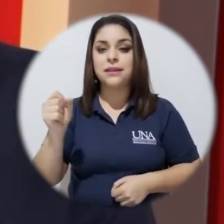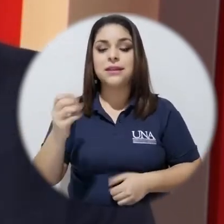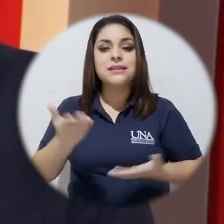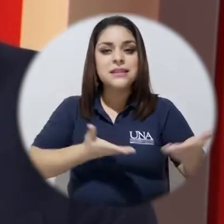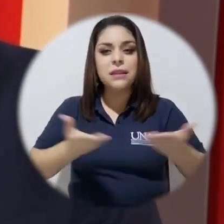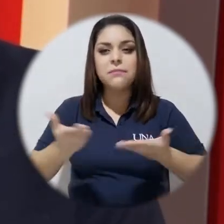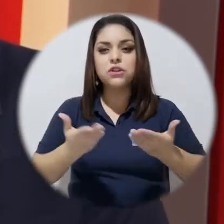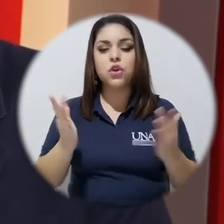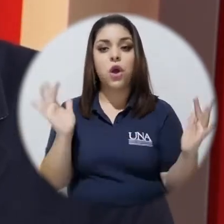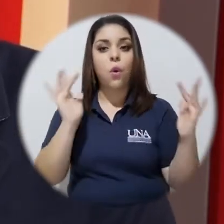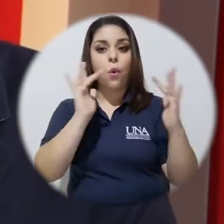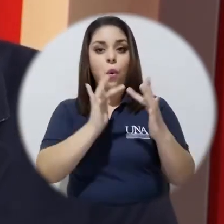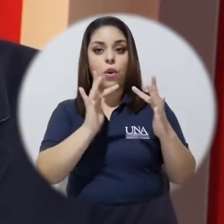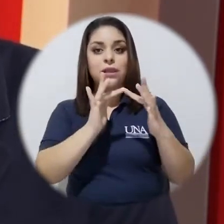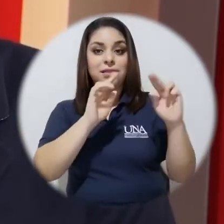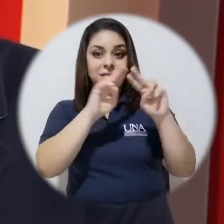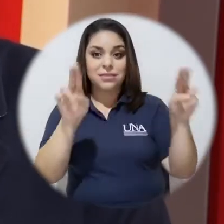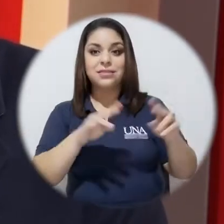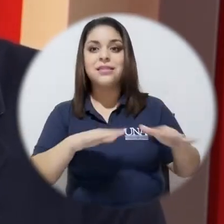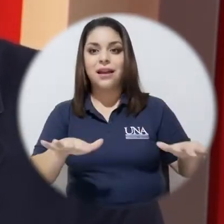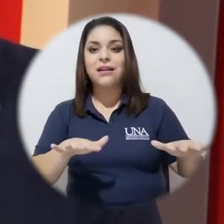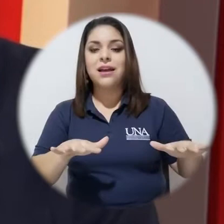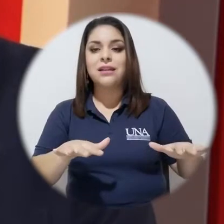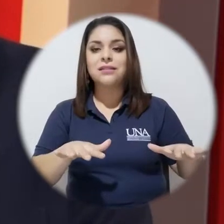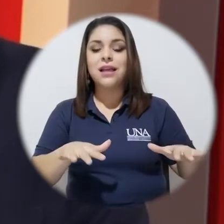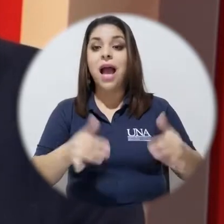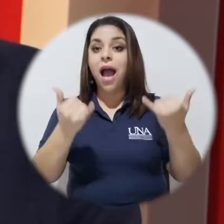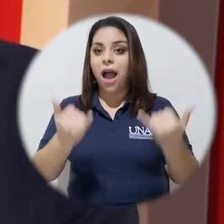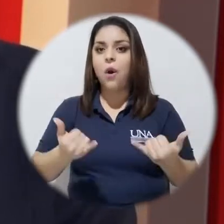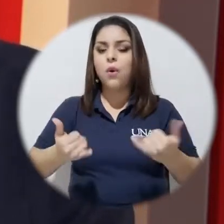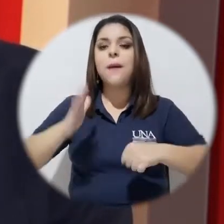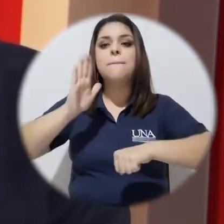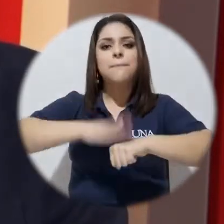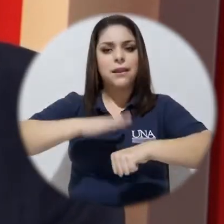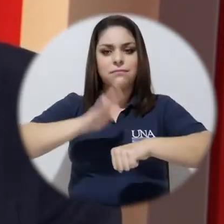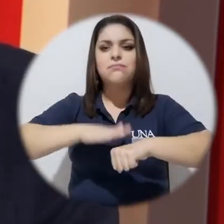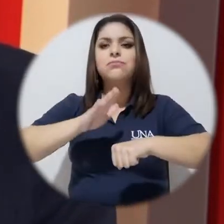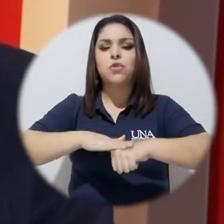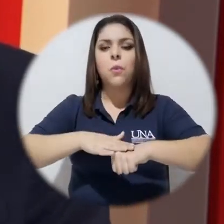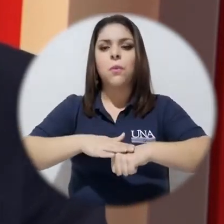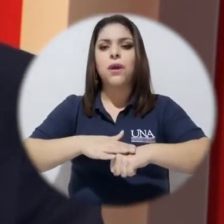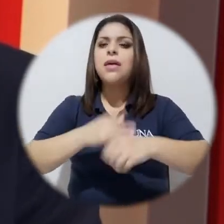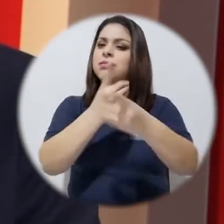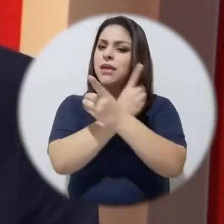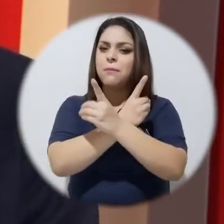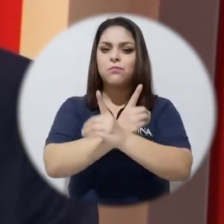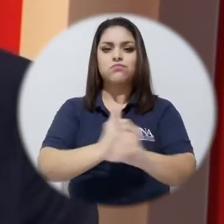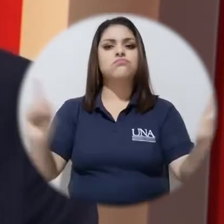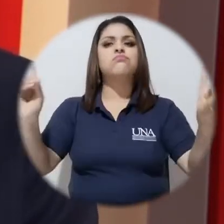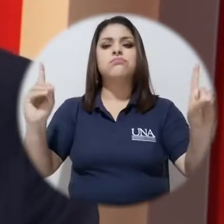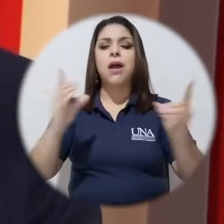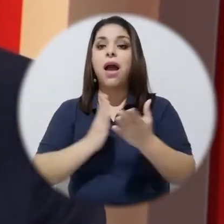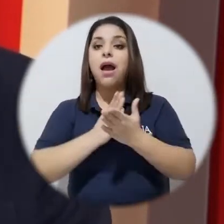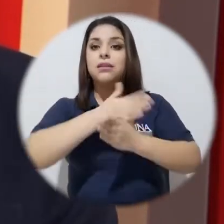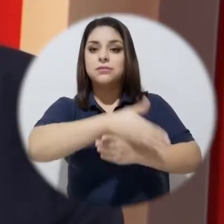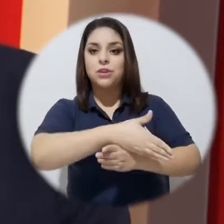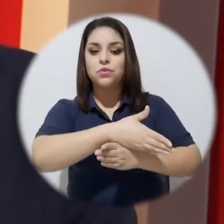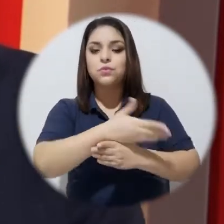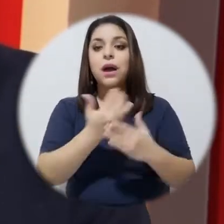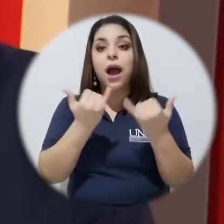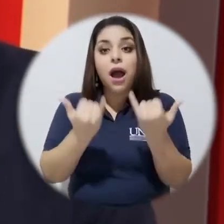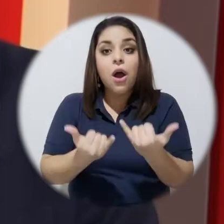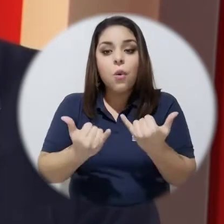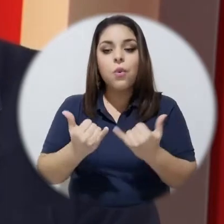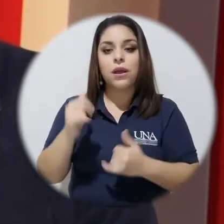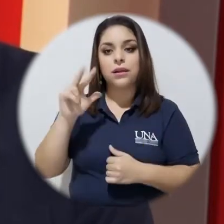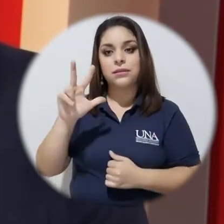conectividad de internet está permitiendo democratizar el acceso. En este momento, 32%